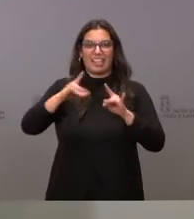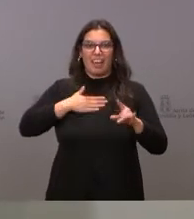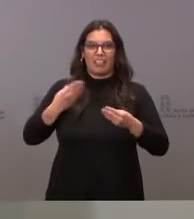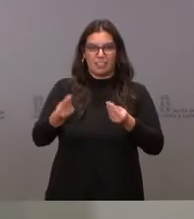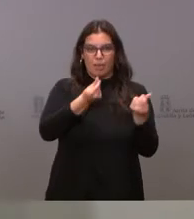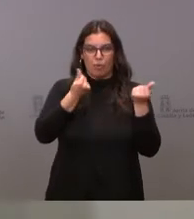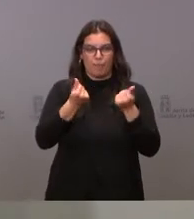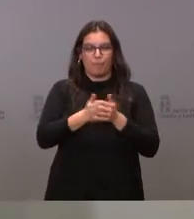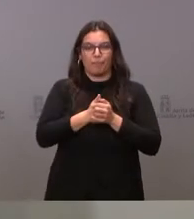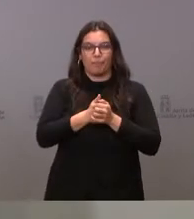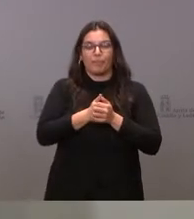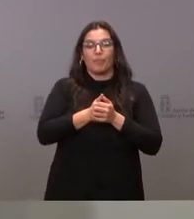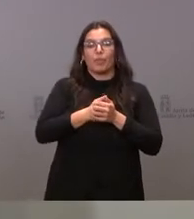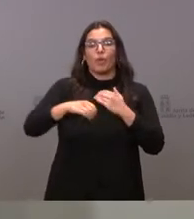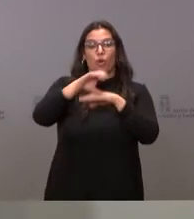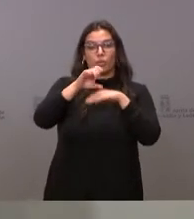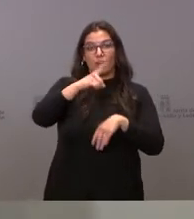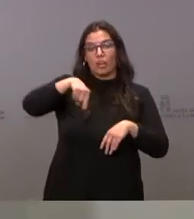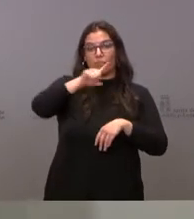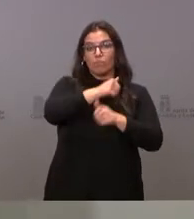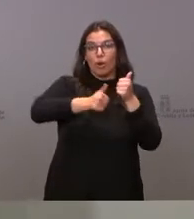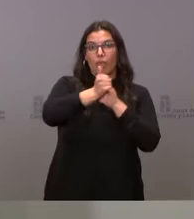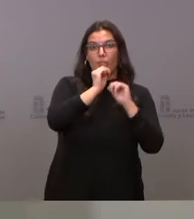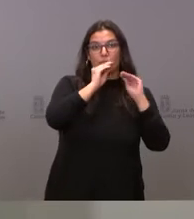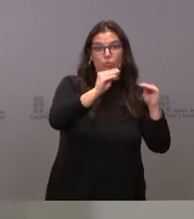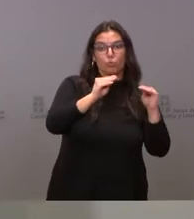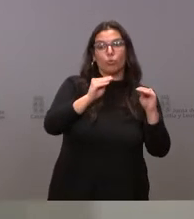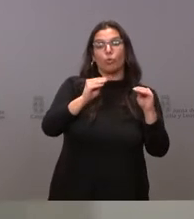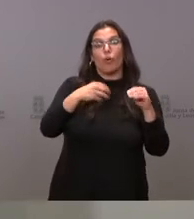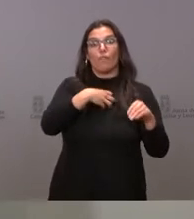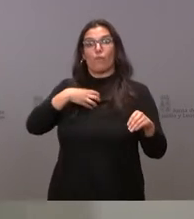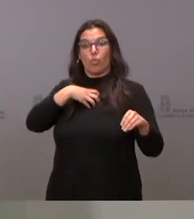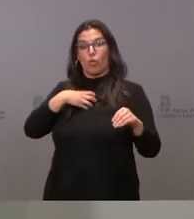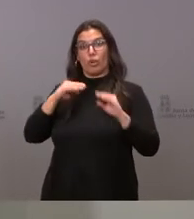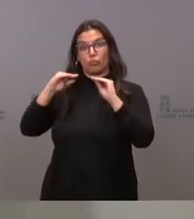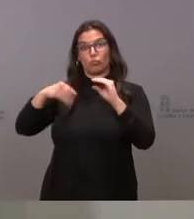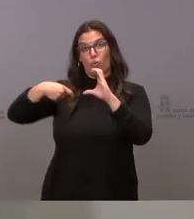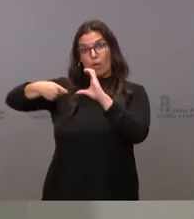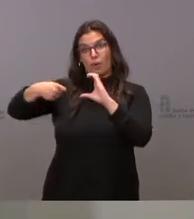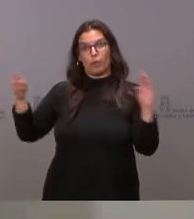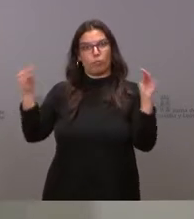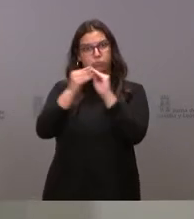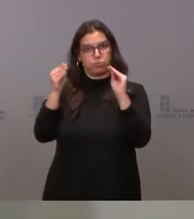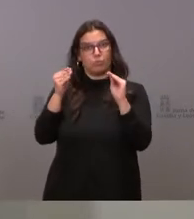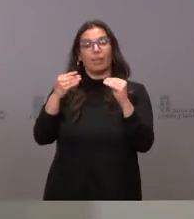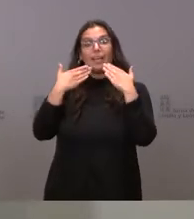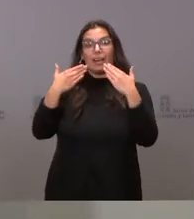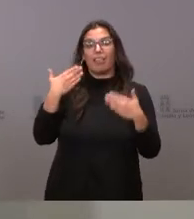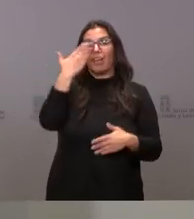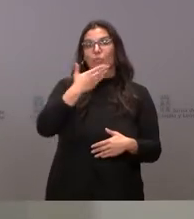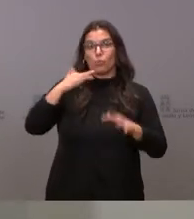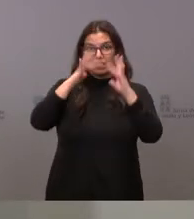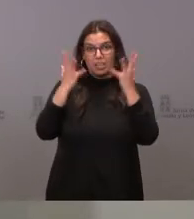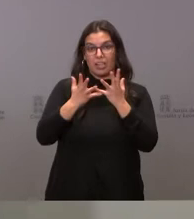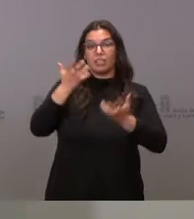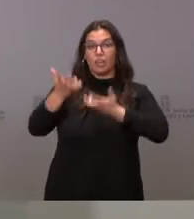Las prioridades de la consejería coinciden con las funciones conferidas a esta entidad a través de la Escuela Internacional de Cocina y